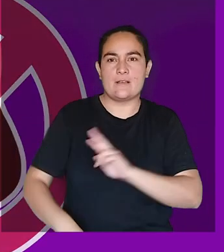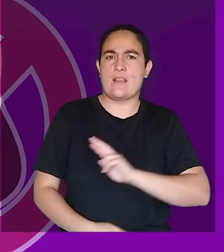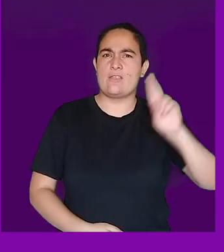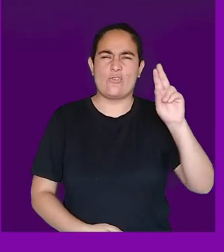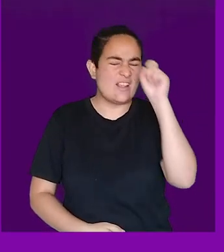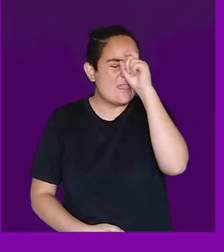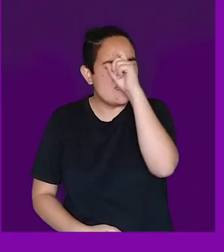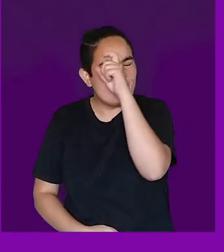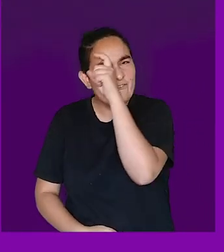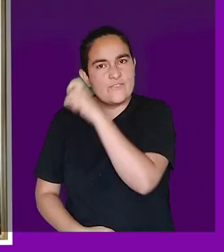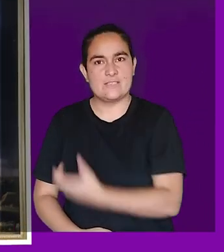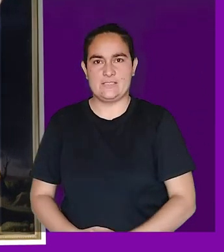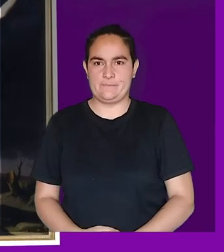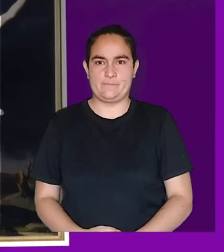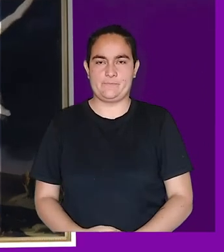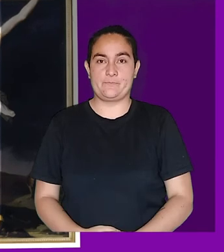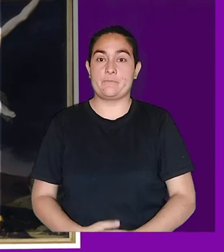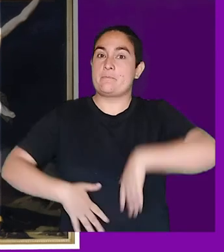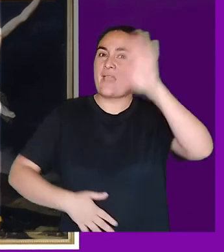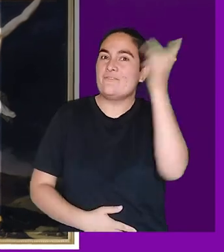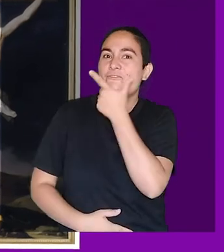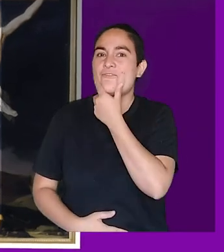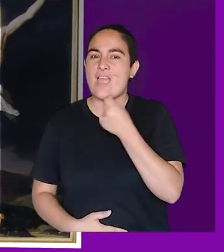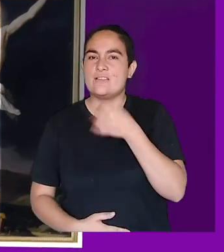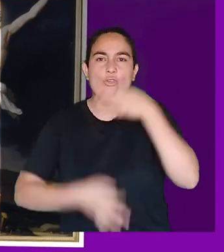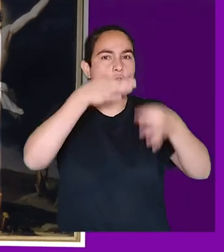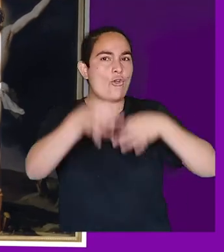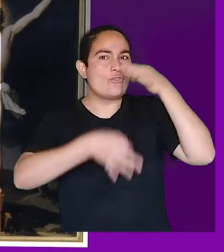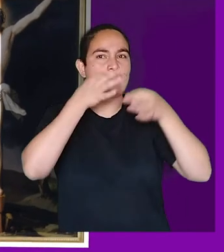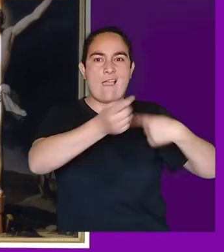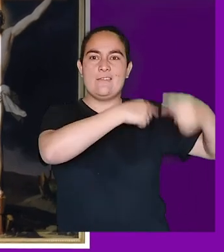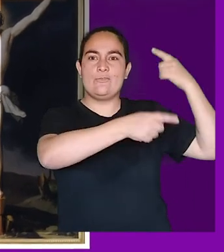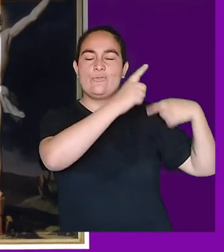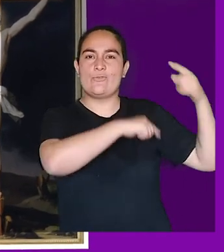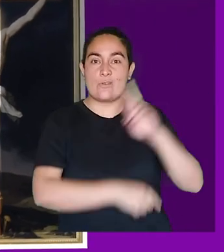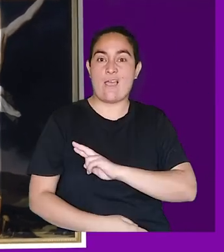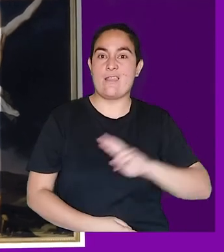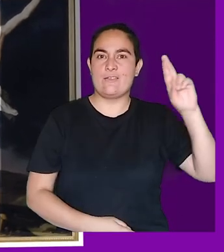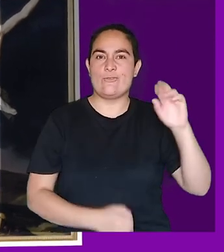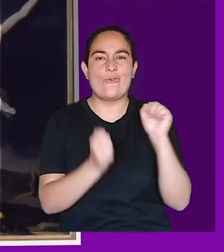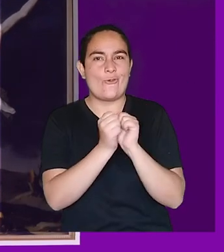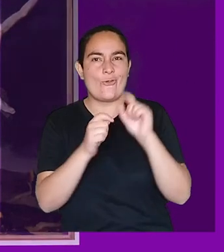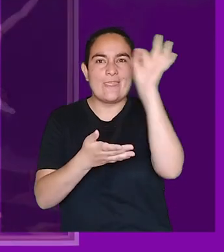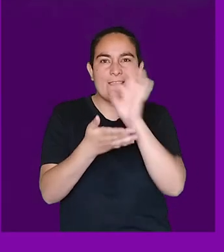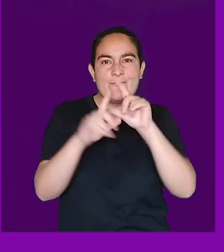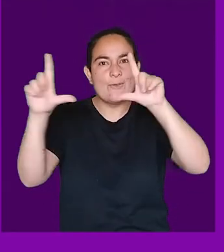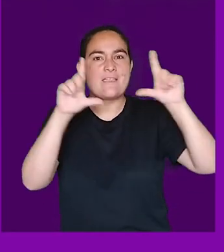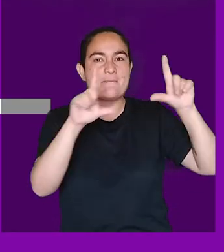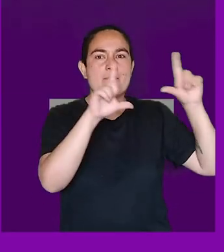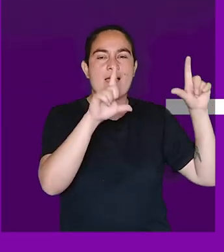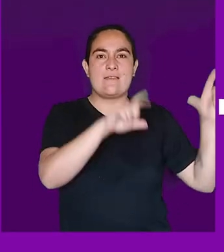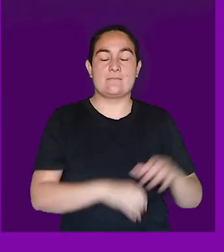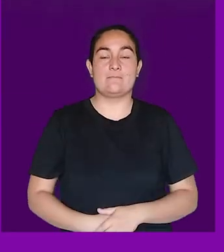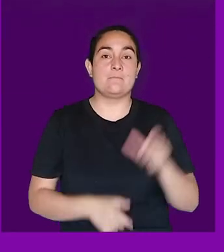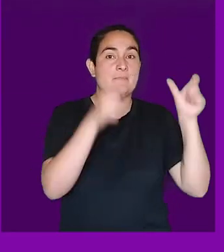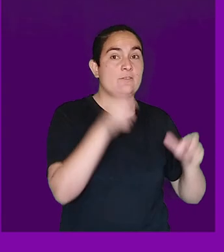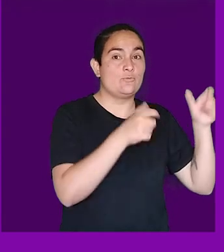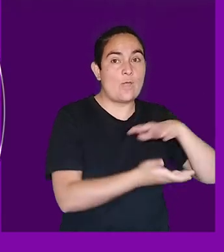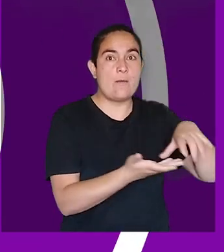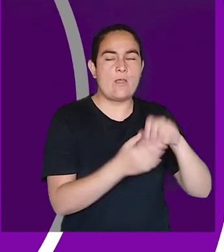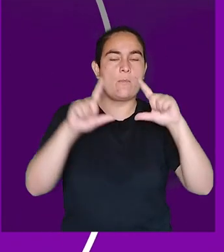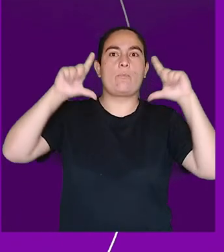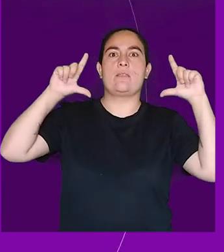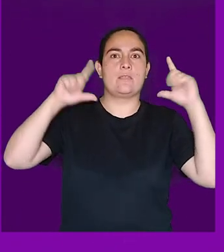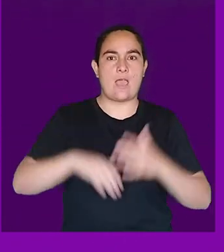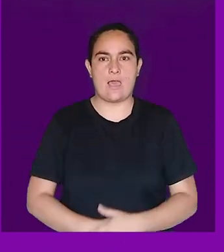transmitir la religiosidad era todo un reto. Por eso, la labor ejemplificadora y evangelizadora fue mucho más fácil y de